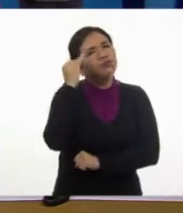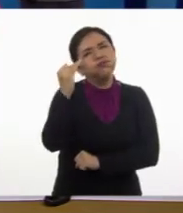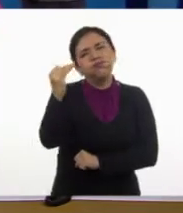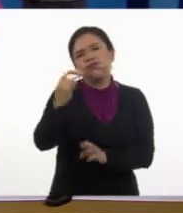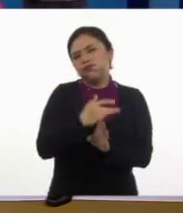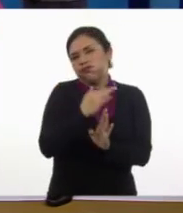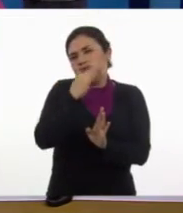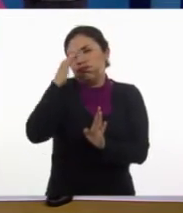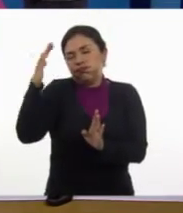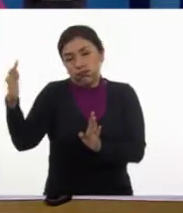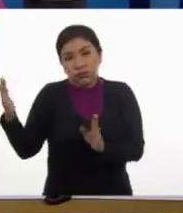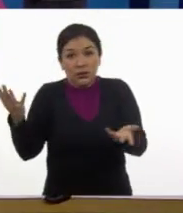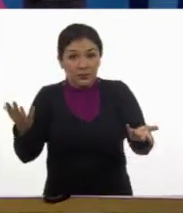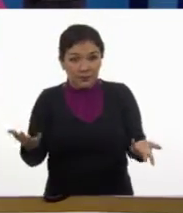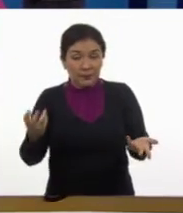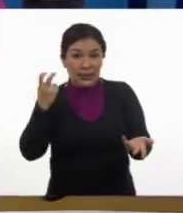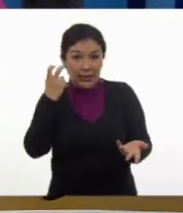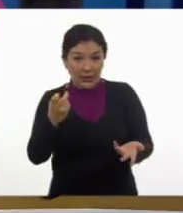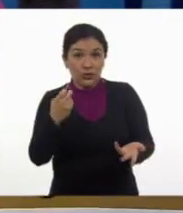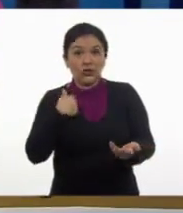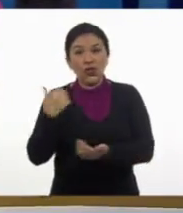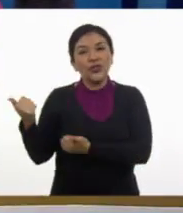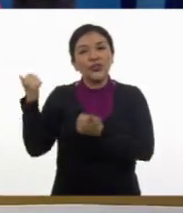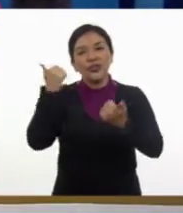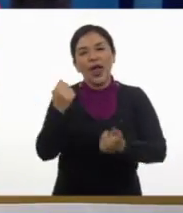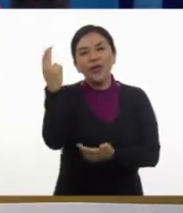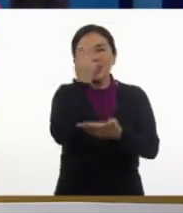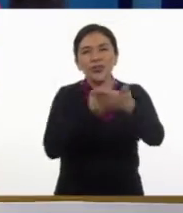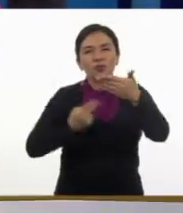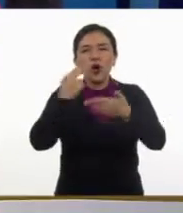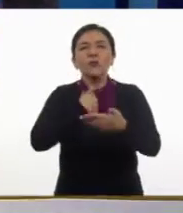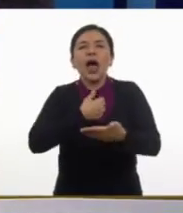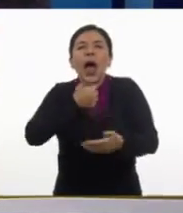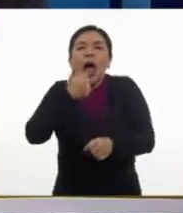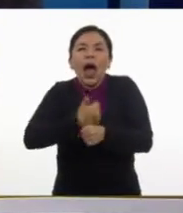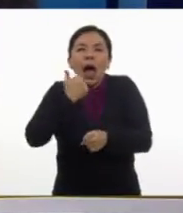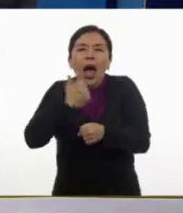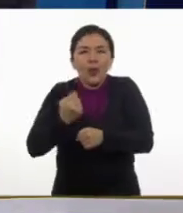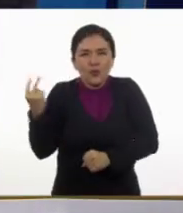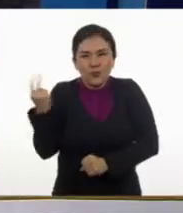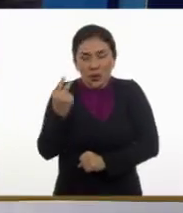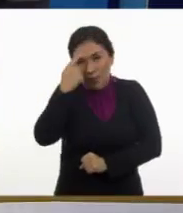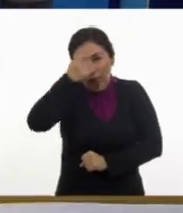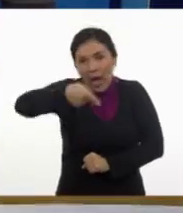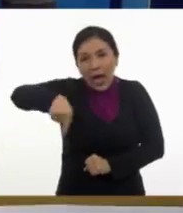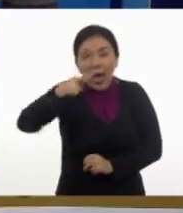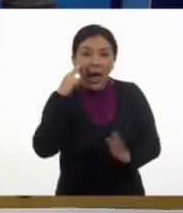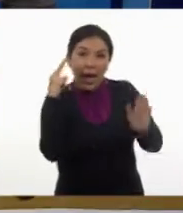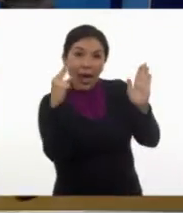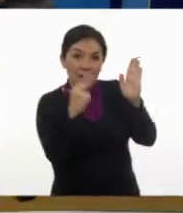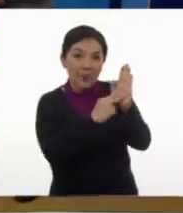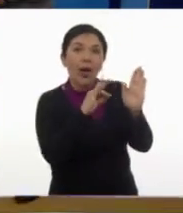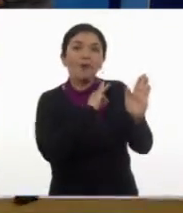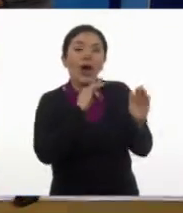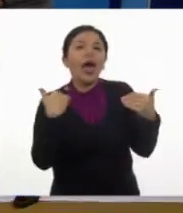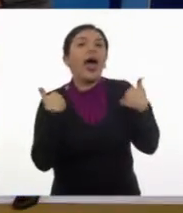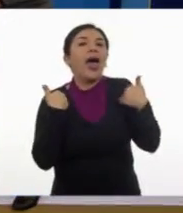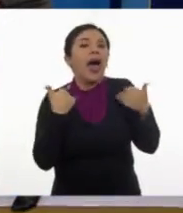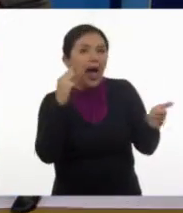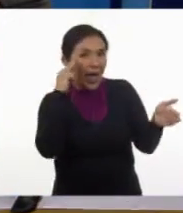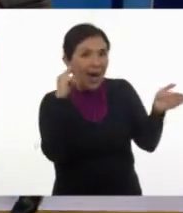Entonces, pues yo aquí traje un dibujo de mis abuelitos para que mis alumnos que están en casa también puedan.